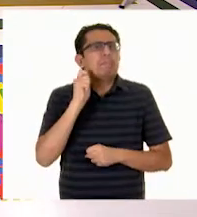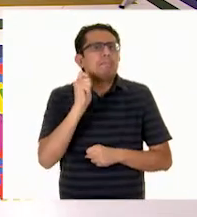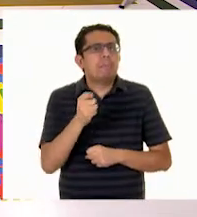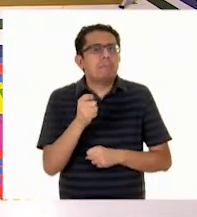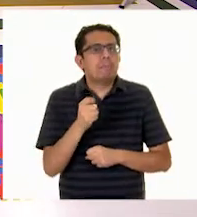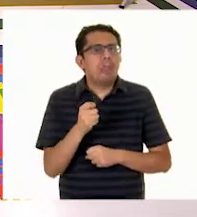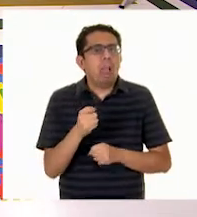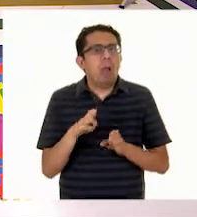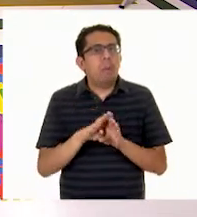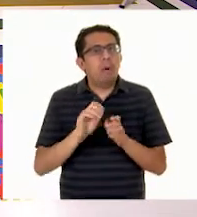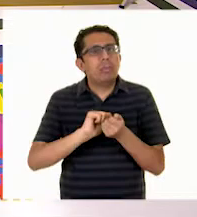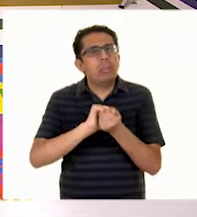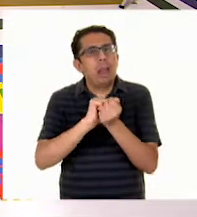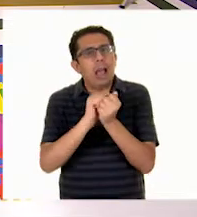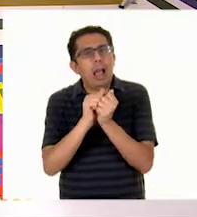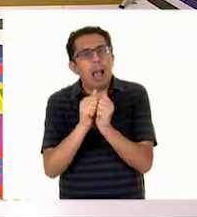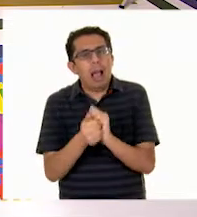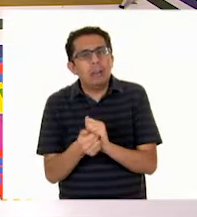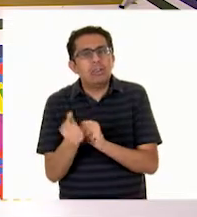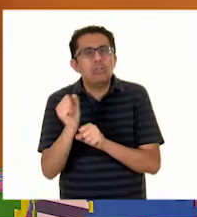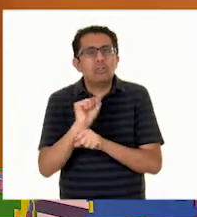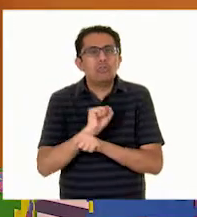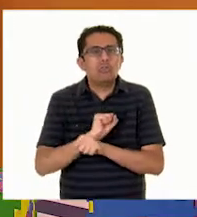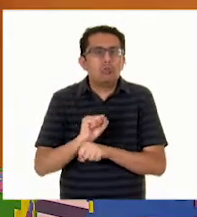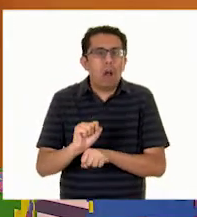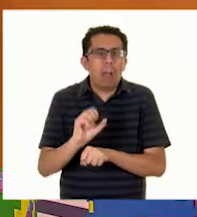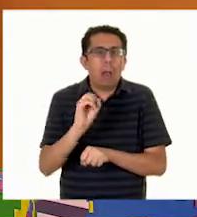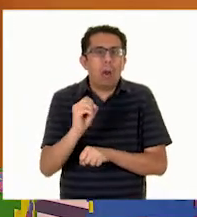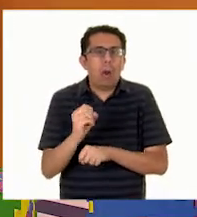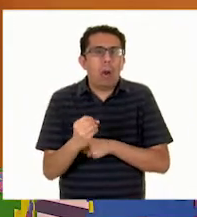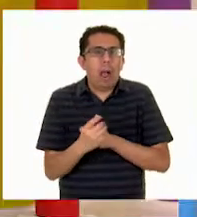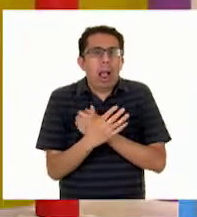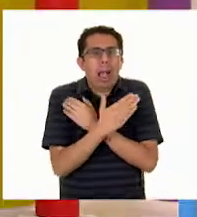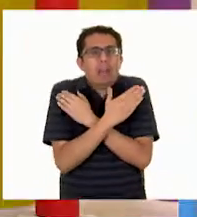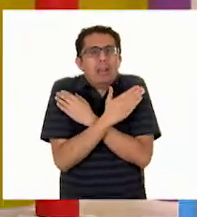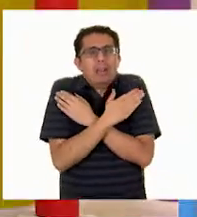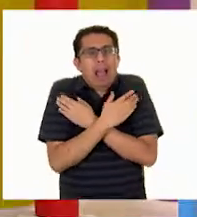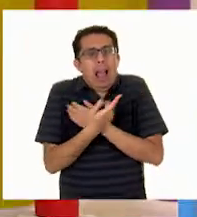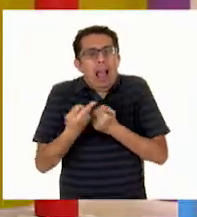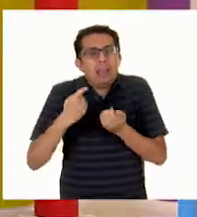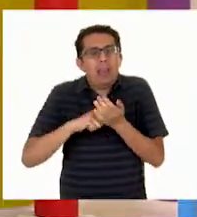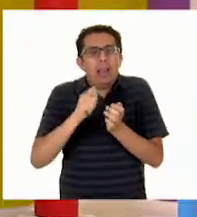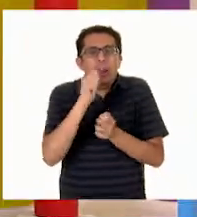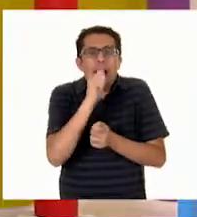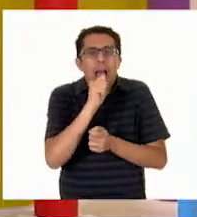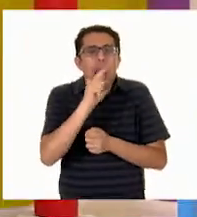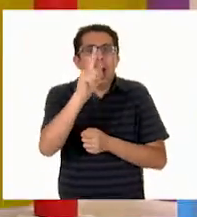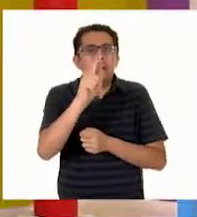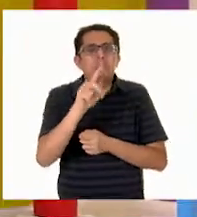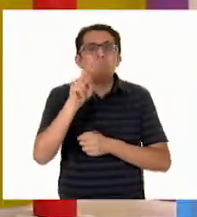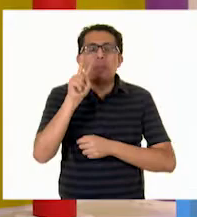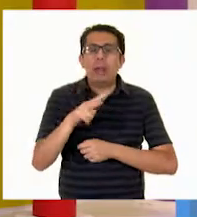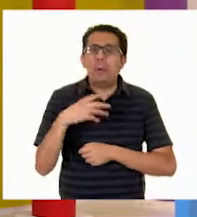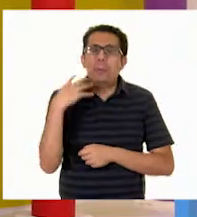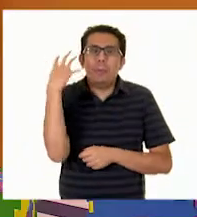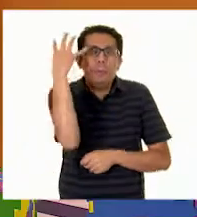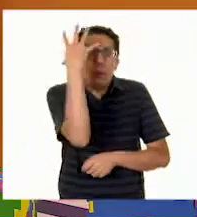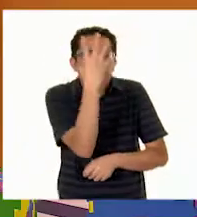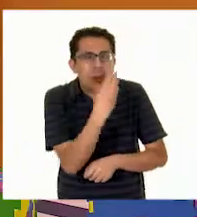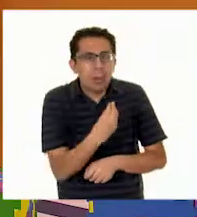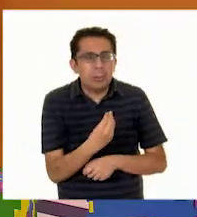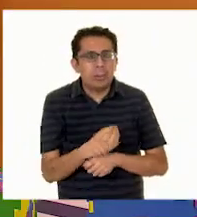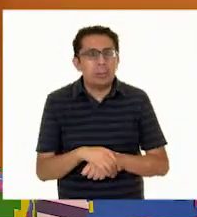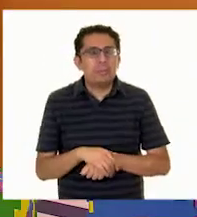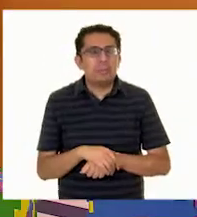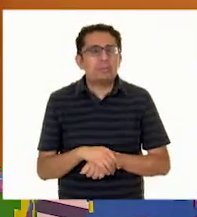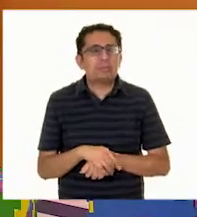ablandar. Sí. Oye, y... O abrazar el alma. Abrazar el alma. ¡Ah, qué bello lo has dicho! No, compañero